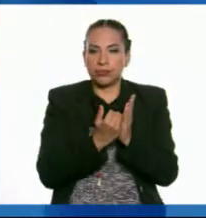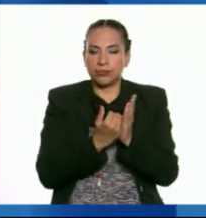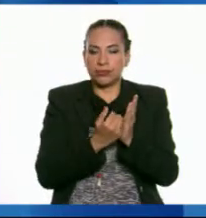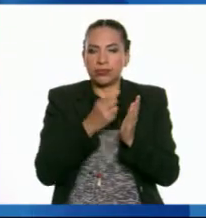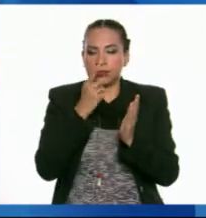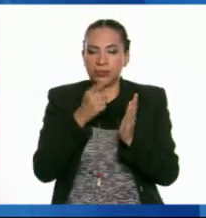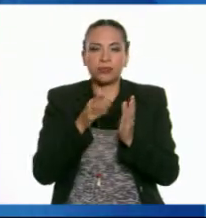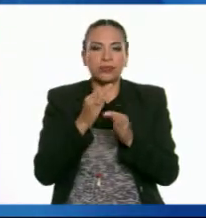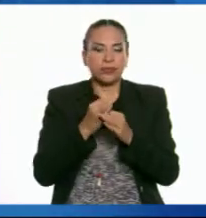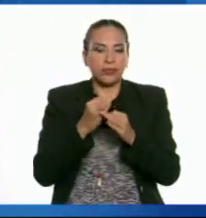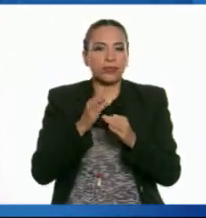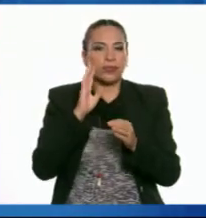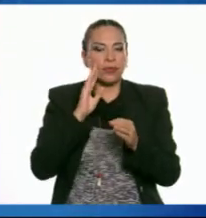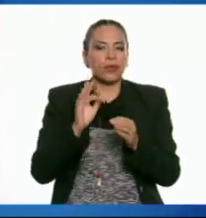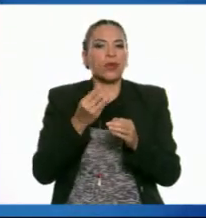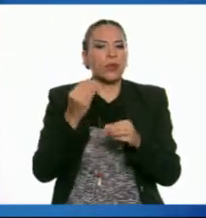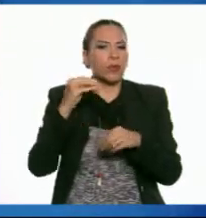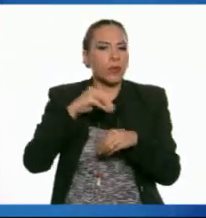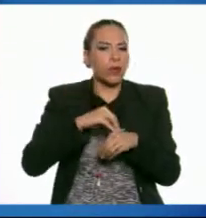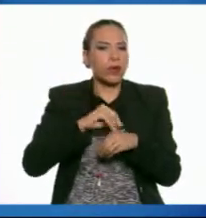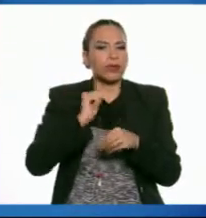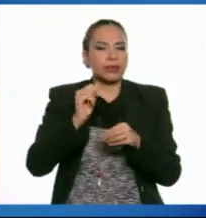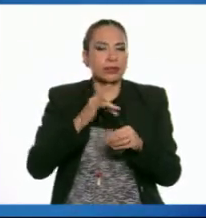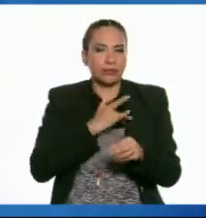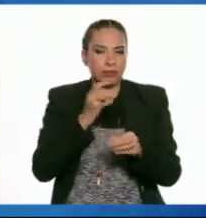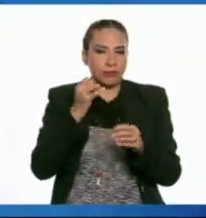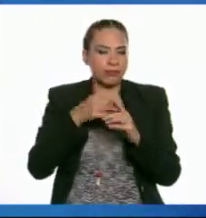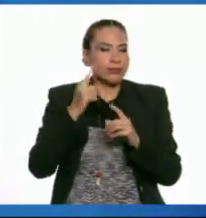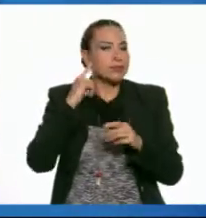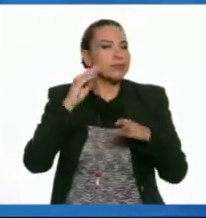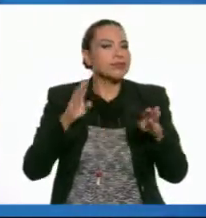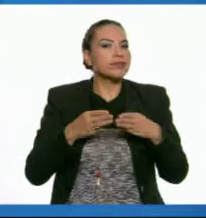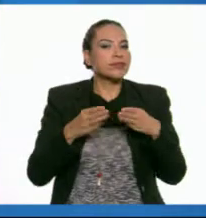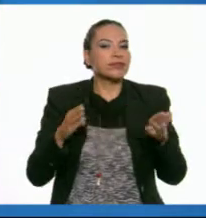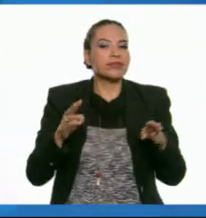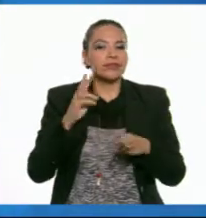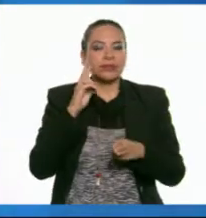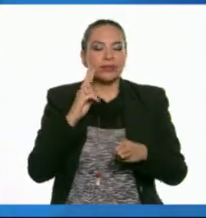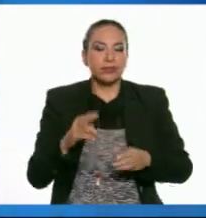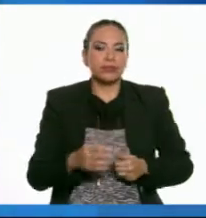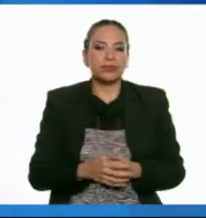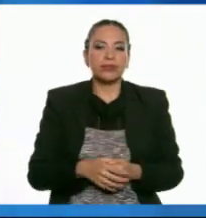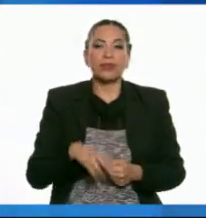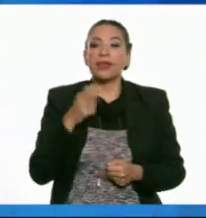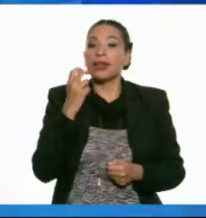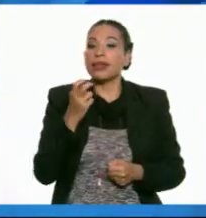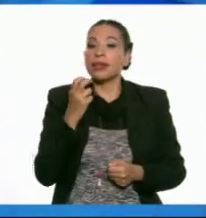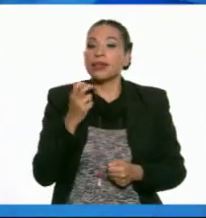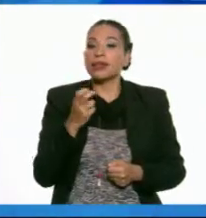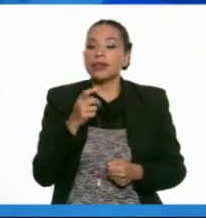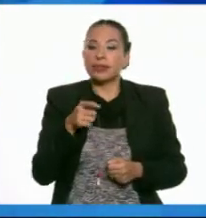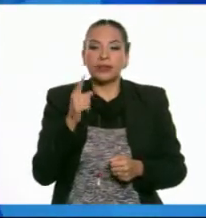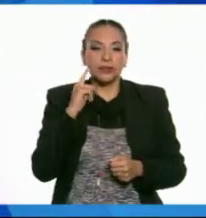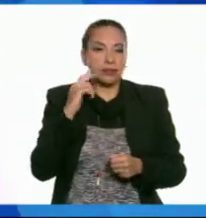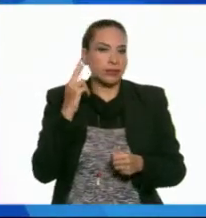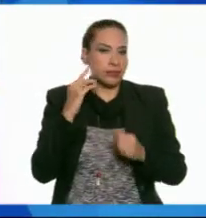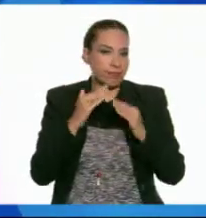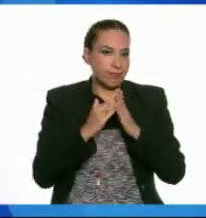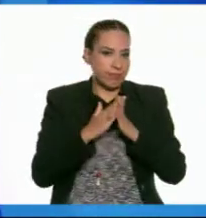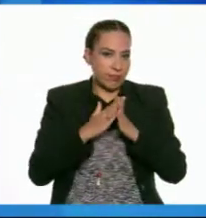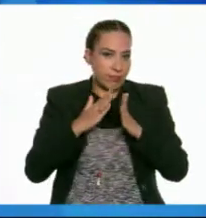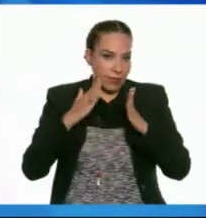Vamos a inyectarle una señal que contiene música. Este es un amplificador